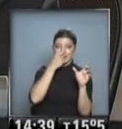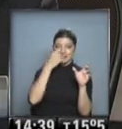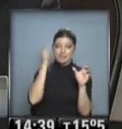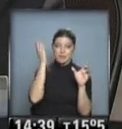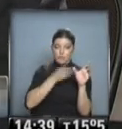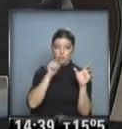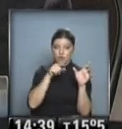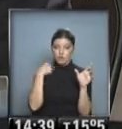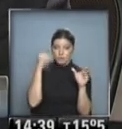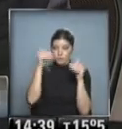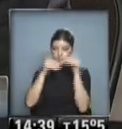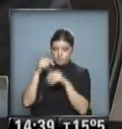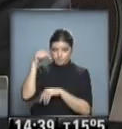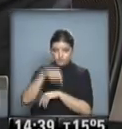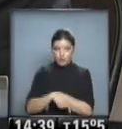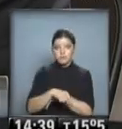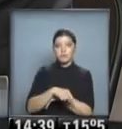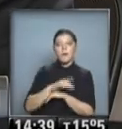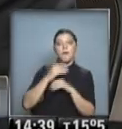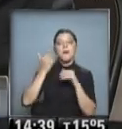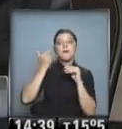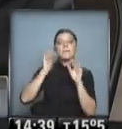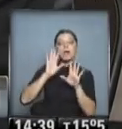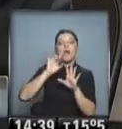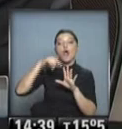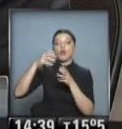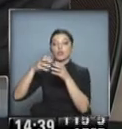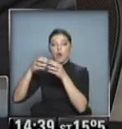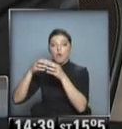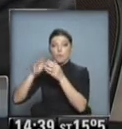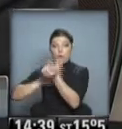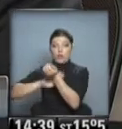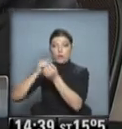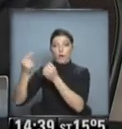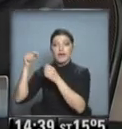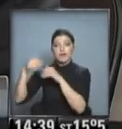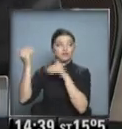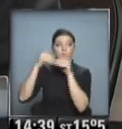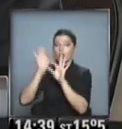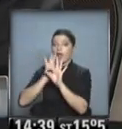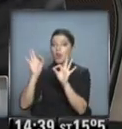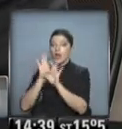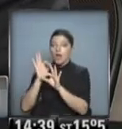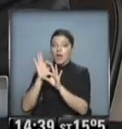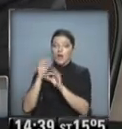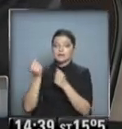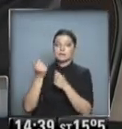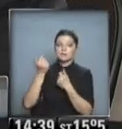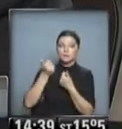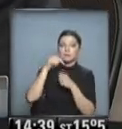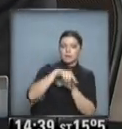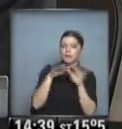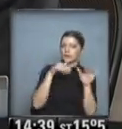pronunció en estas primarias. Pero, ¿qué puede pasar con los otros sectores de izquierda que no participaron en las primarias? Por ejemplo, el caso del